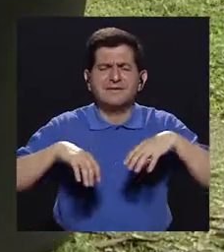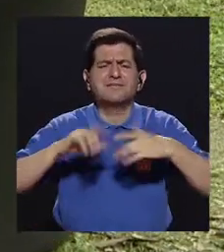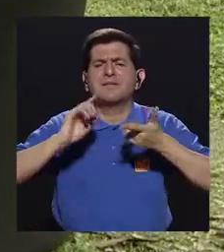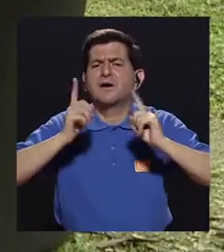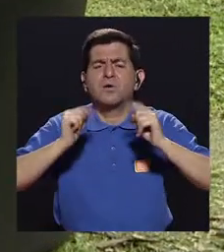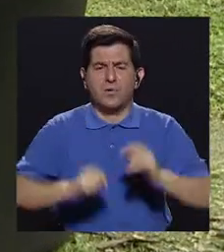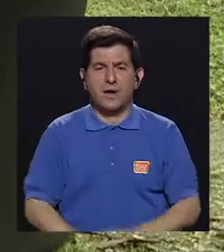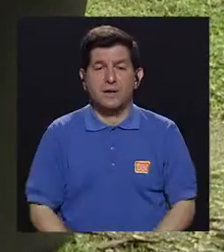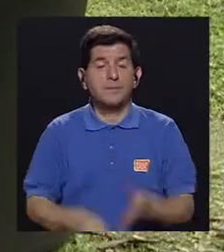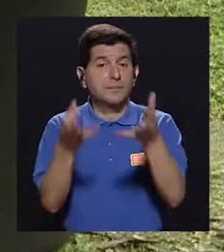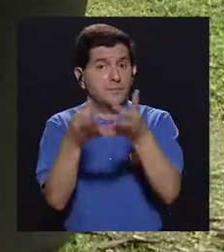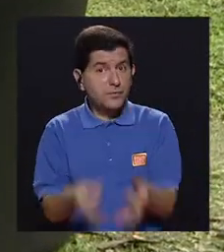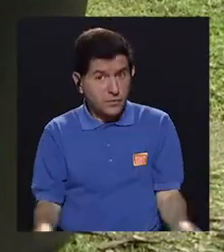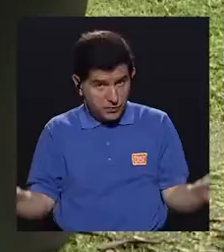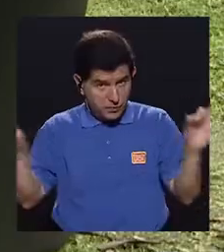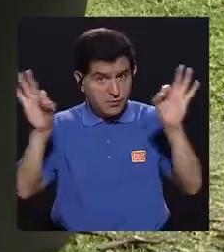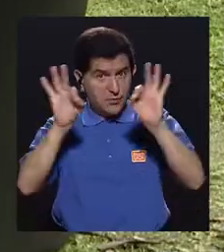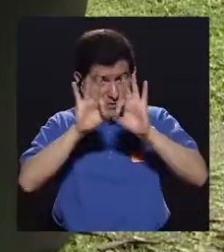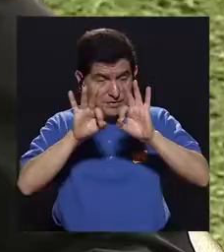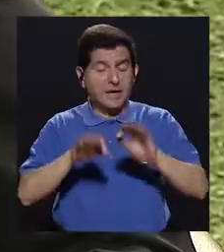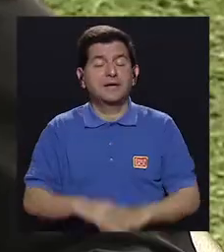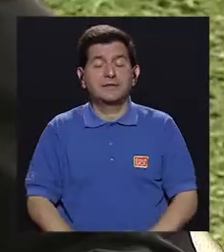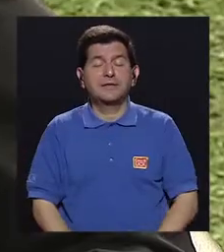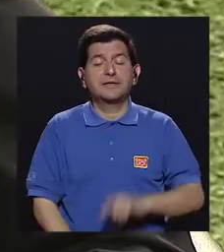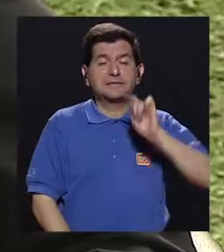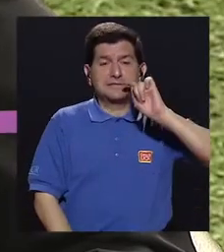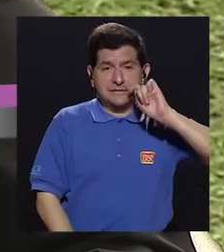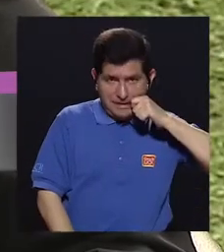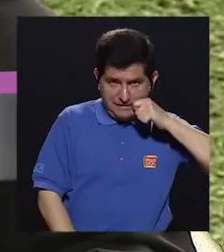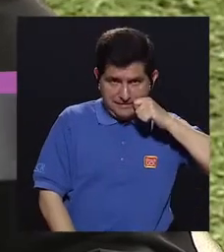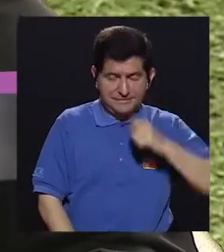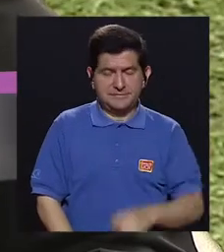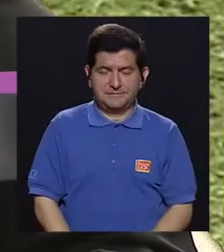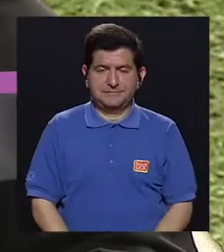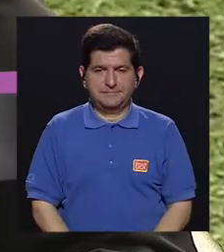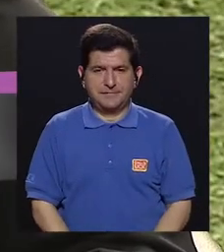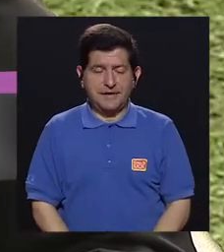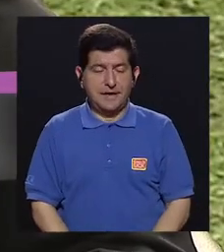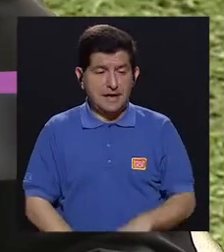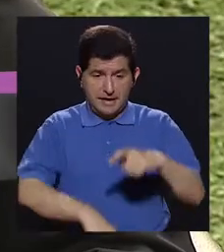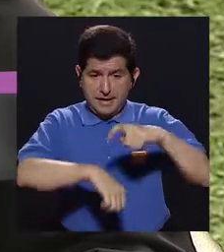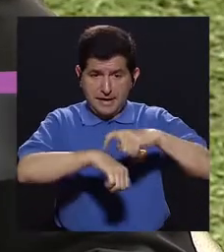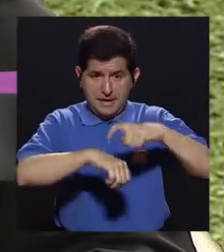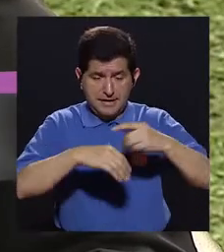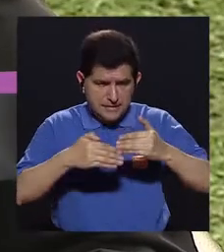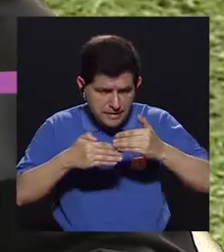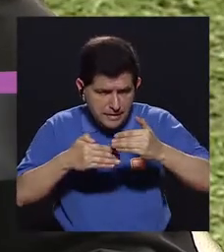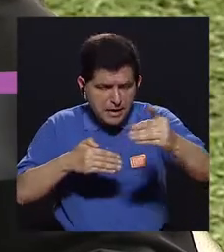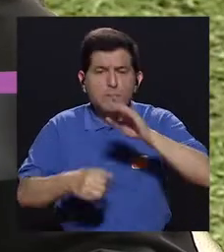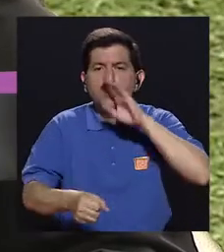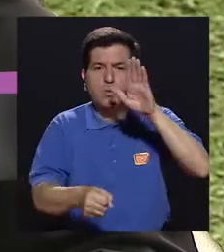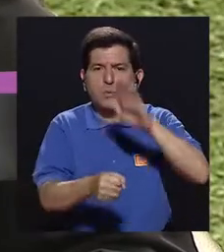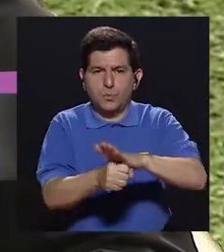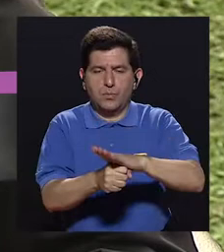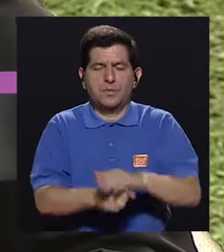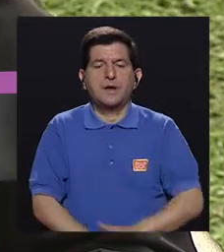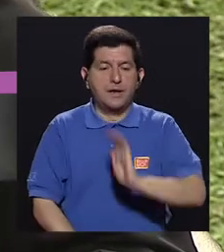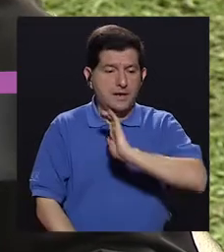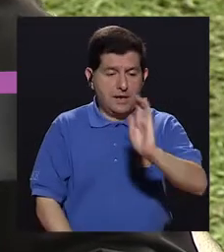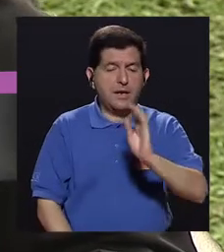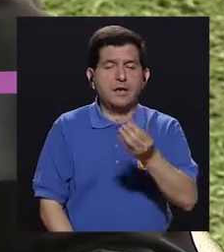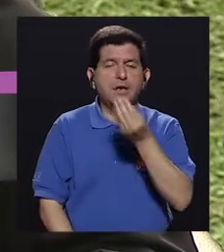Bueno, son claves básicas y que hay que lograr en el tiempo. Por ejemplo, el niño